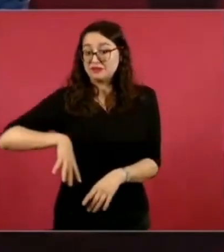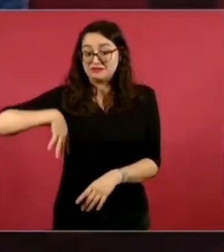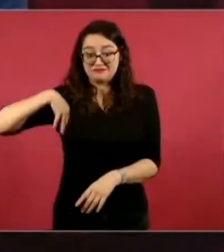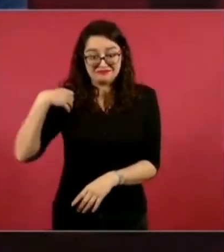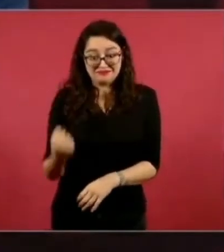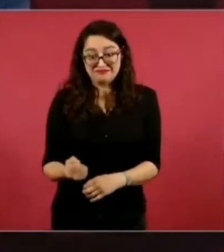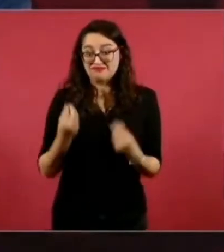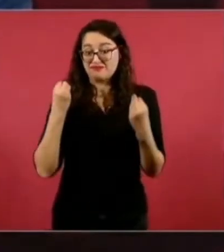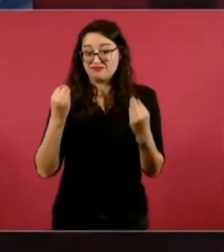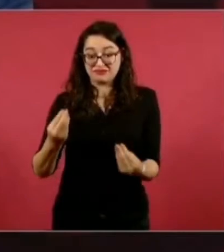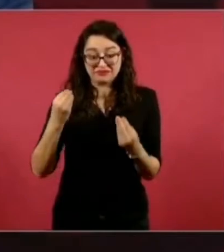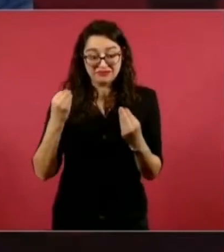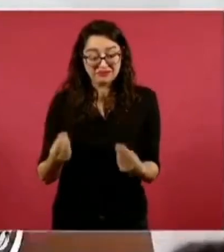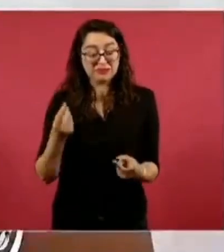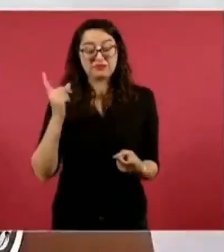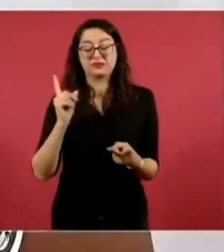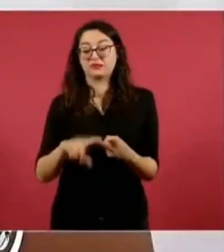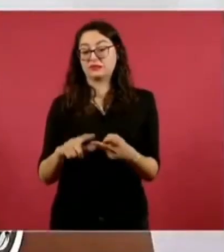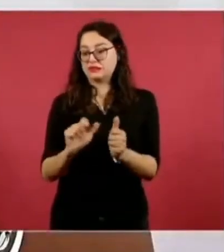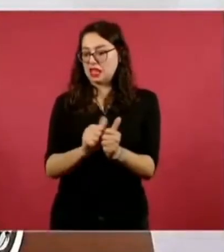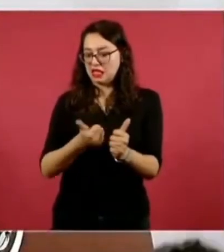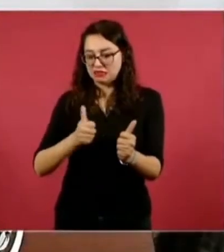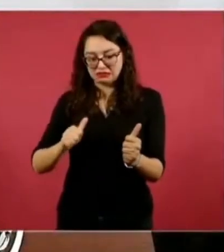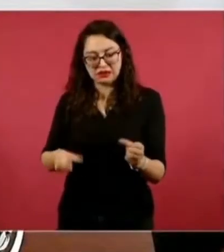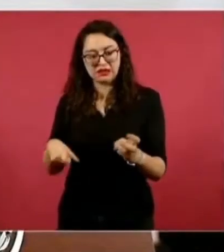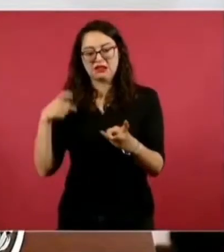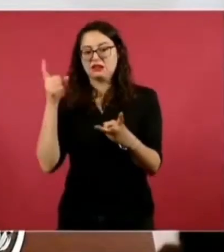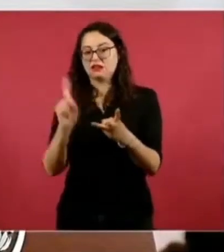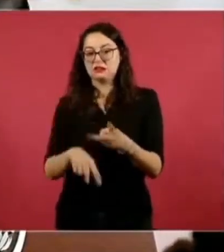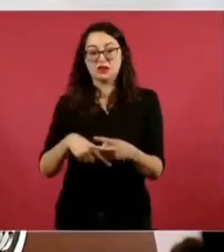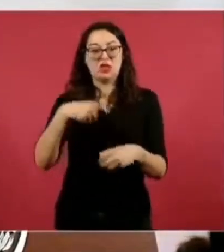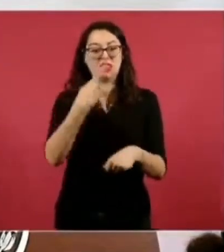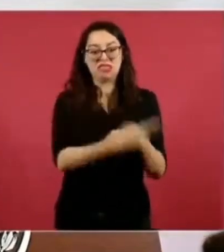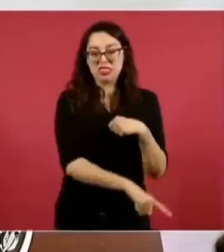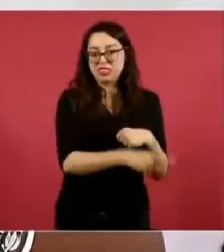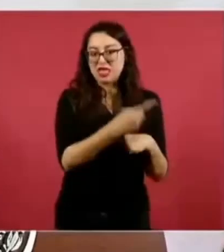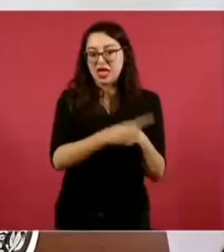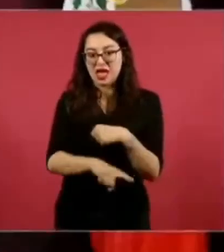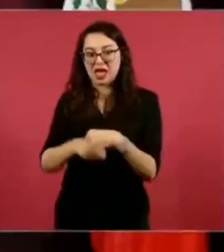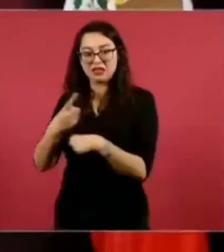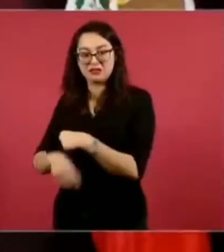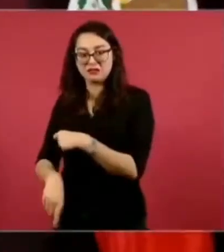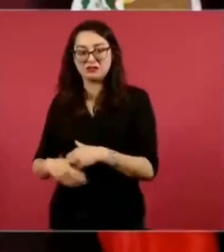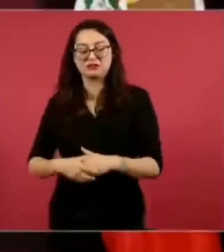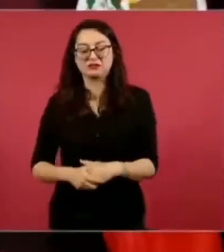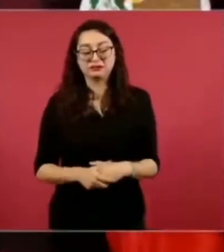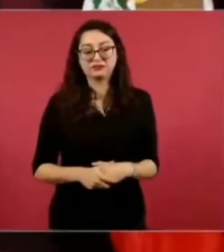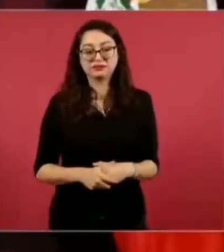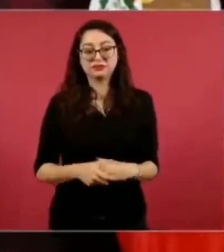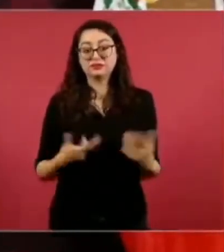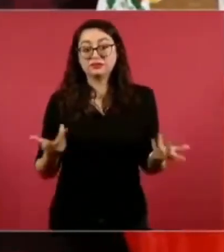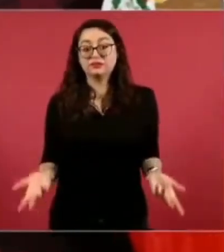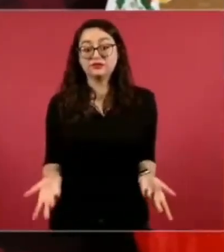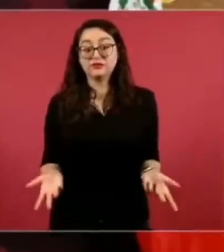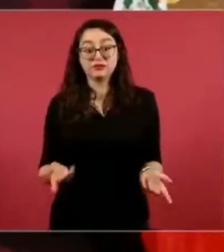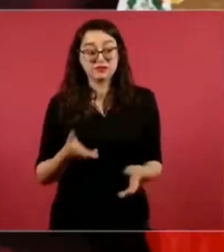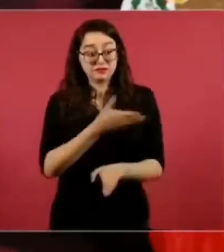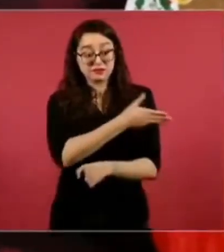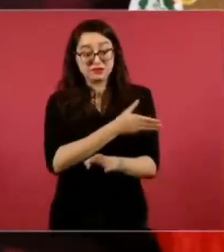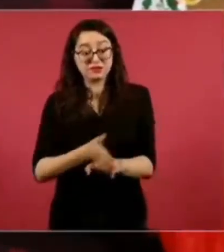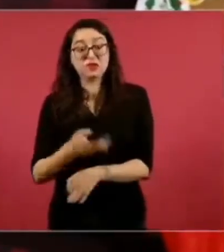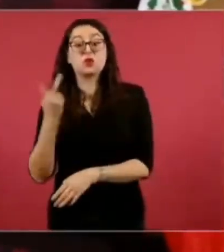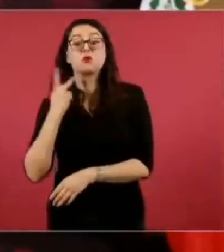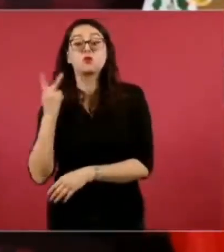los daños causados. Hay millones de damnificados por esa